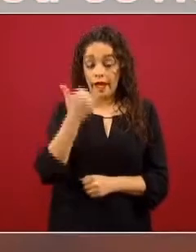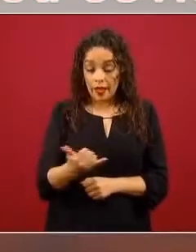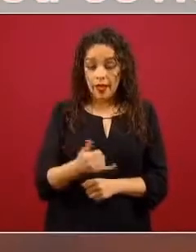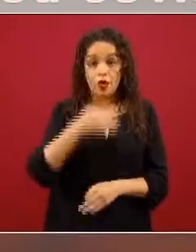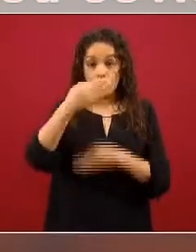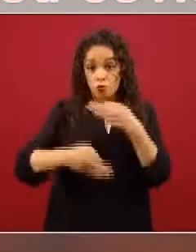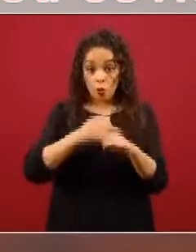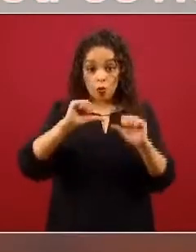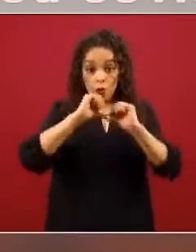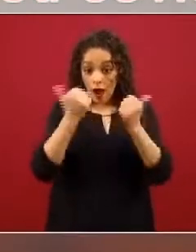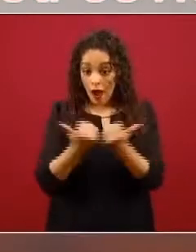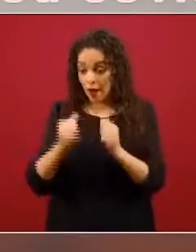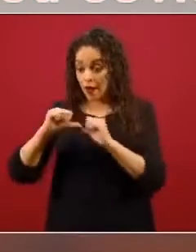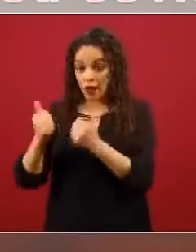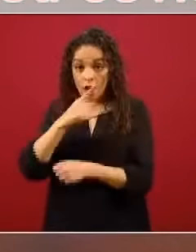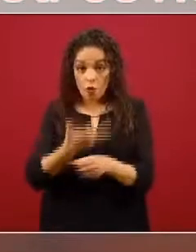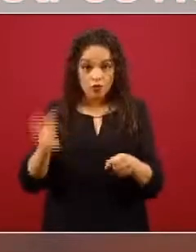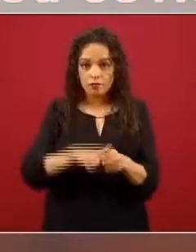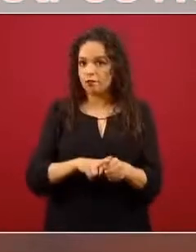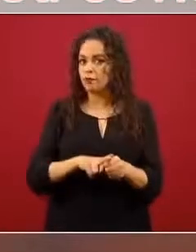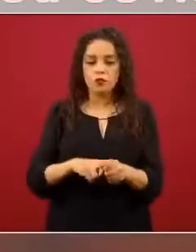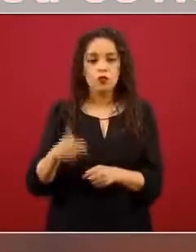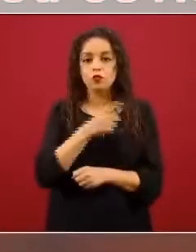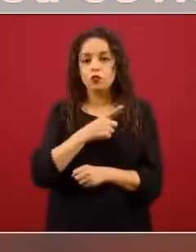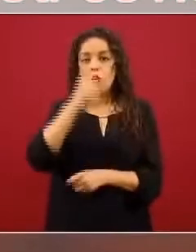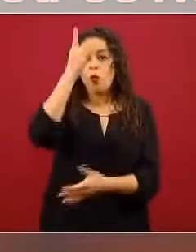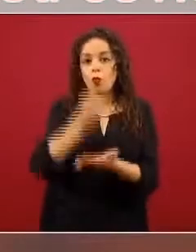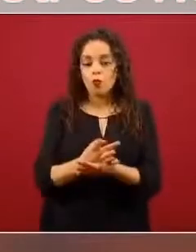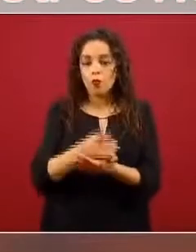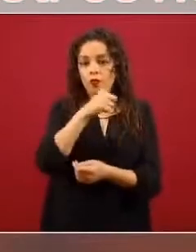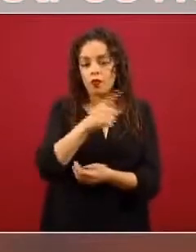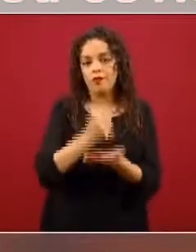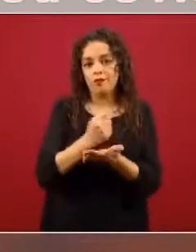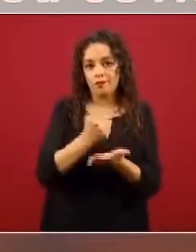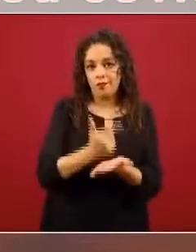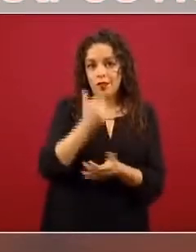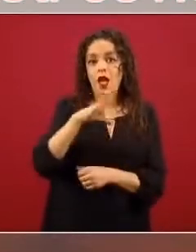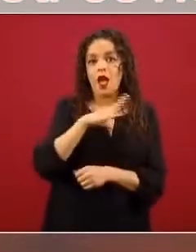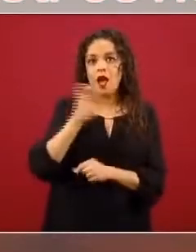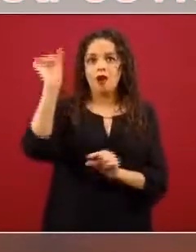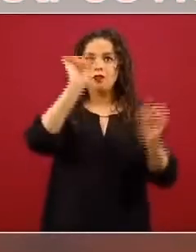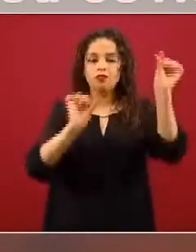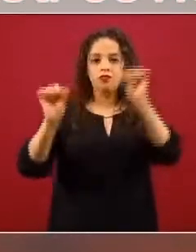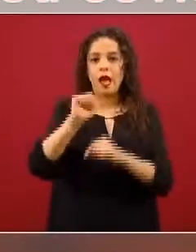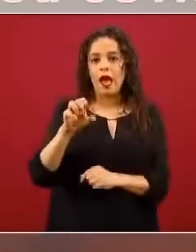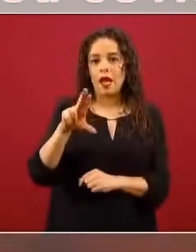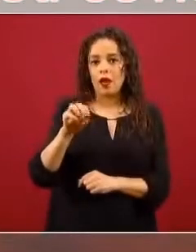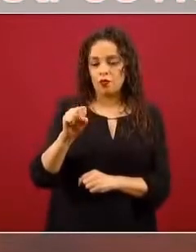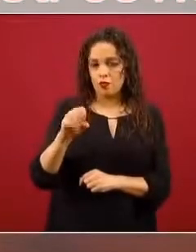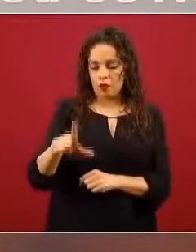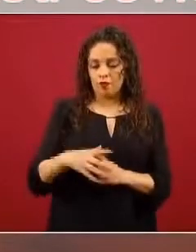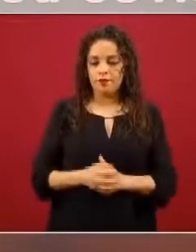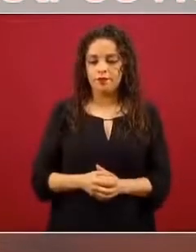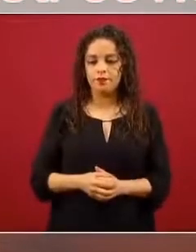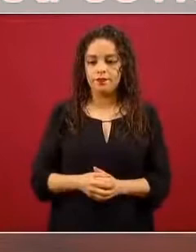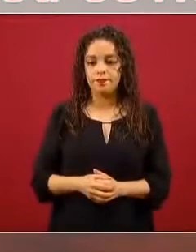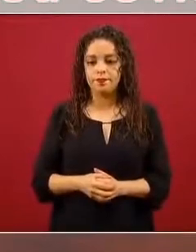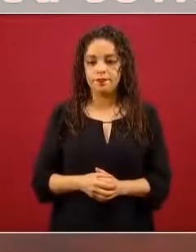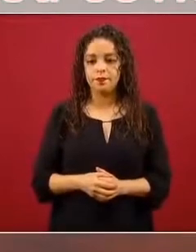hospital, solo en aquellas áreas donde se generan aerosoles. Entonces, este no lo voy a usar. Después tenemos estos